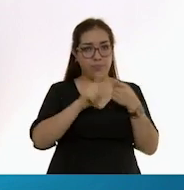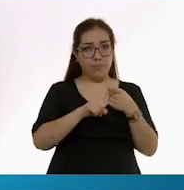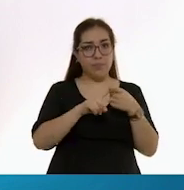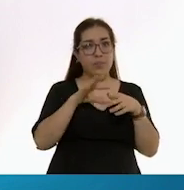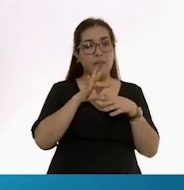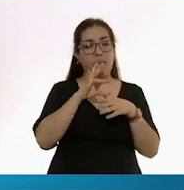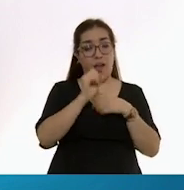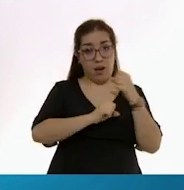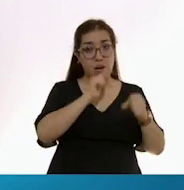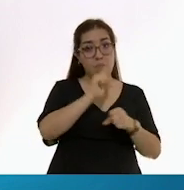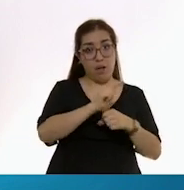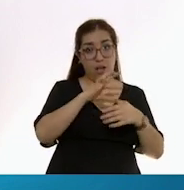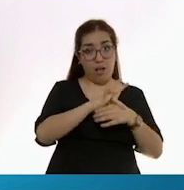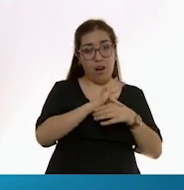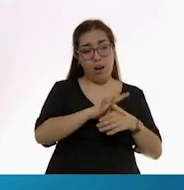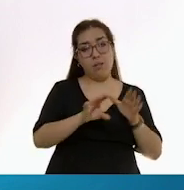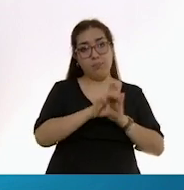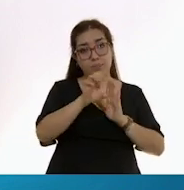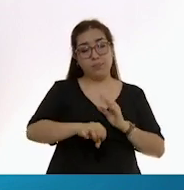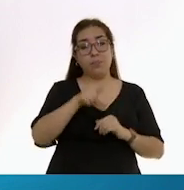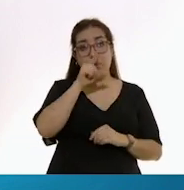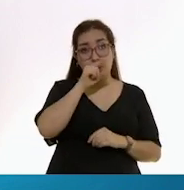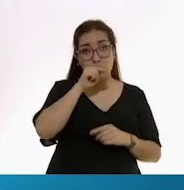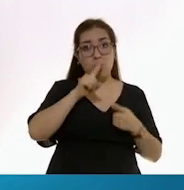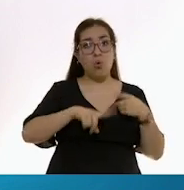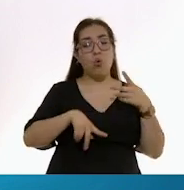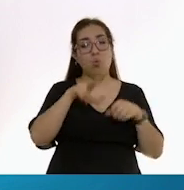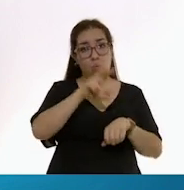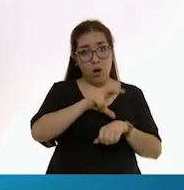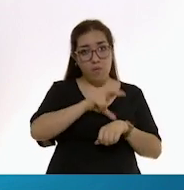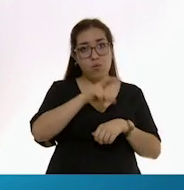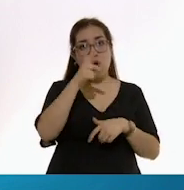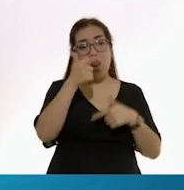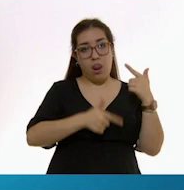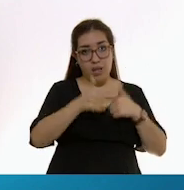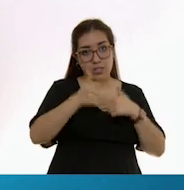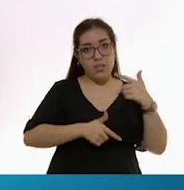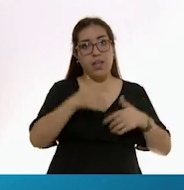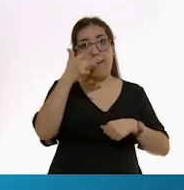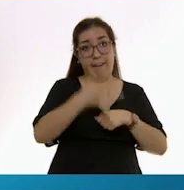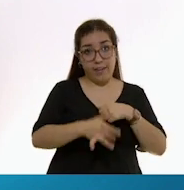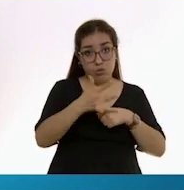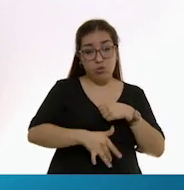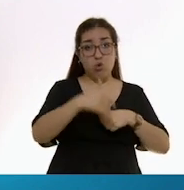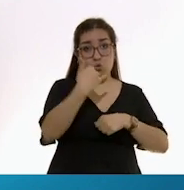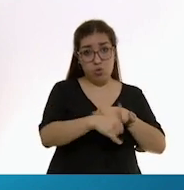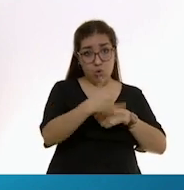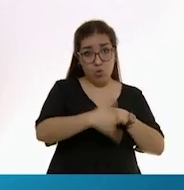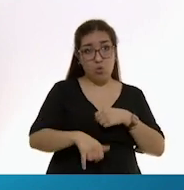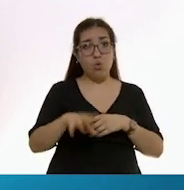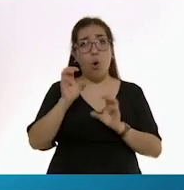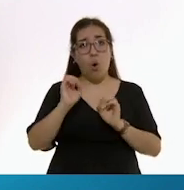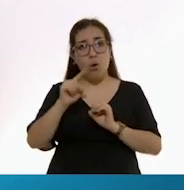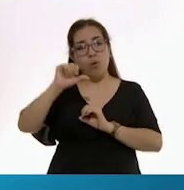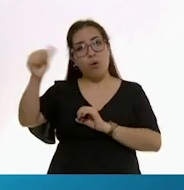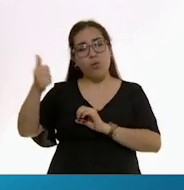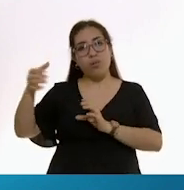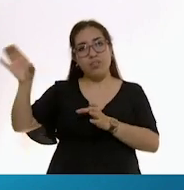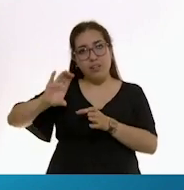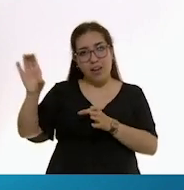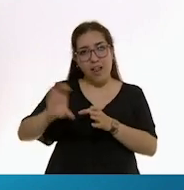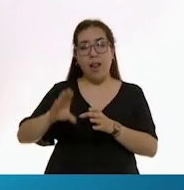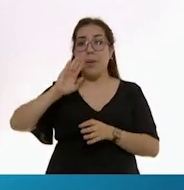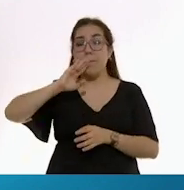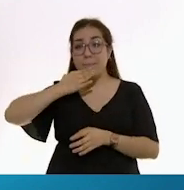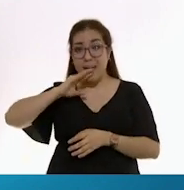origen animal como el pollo, huevo, leche, queso y yogurt, cereales como el arroz y maíz